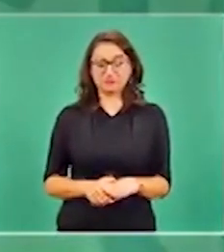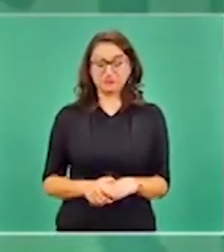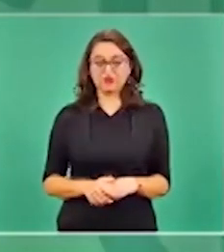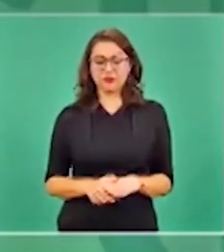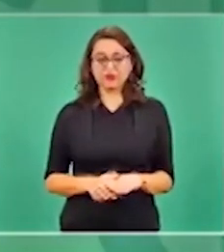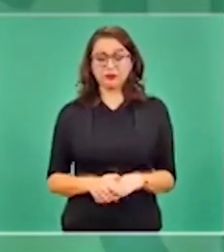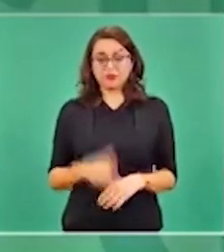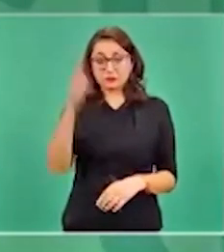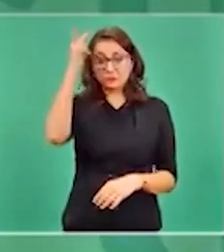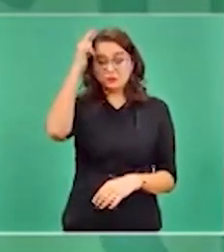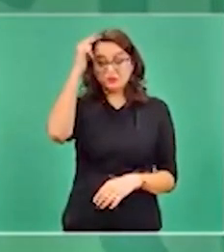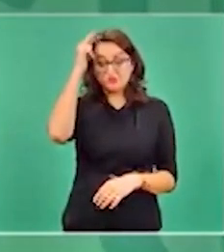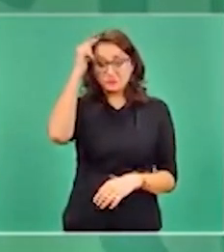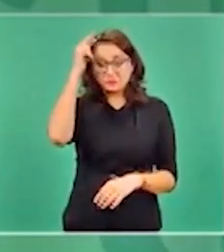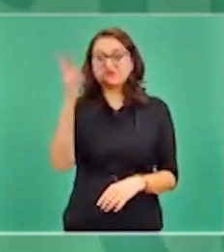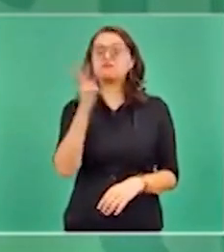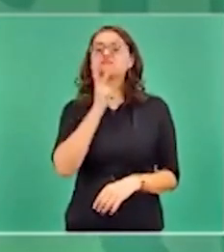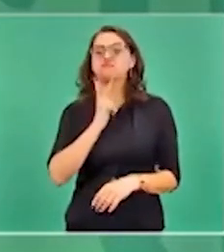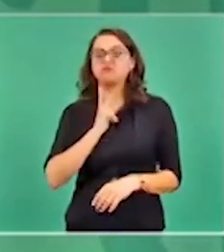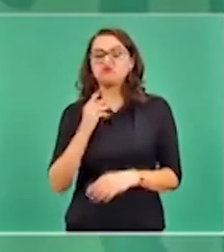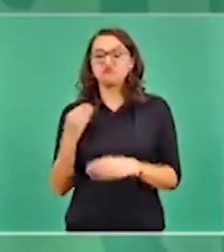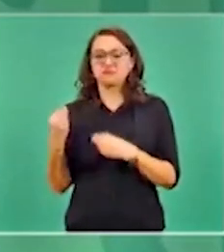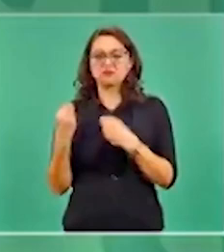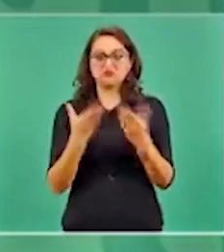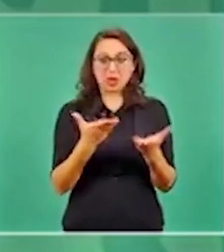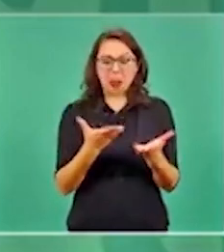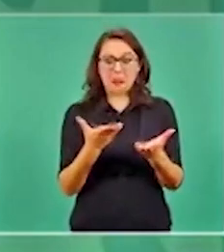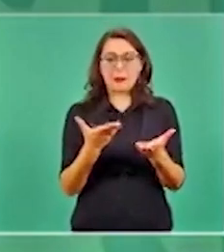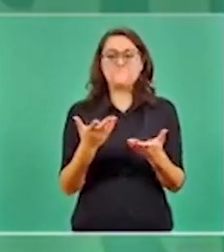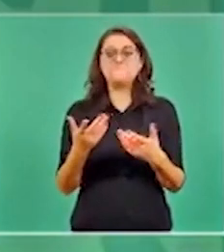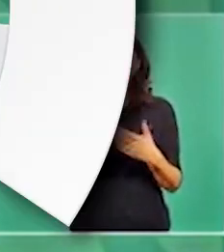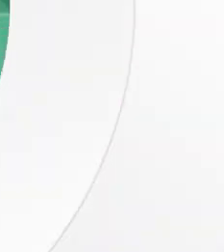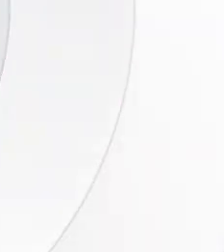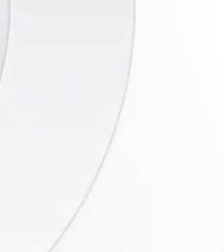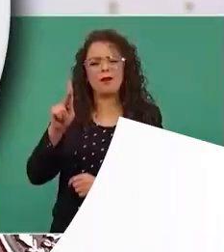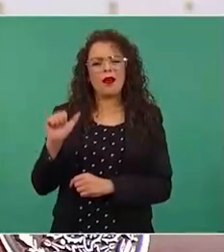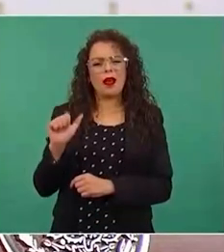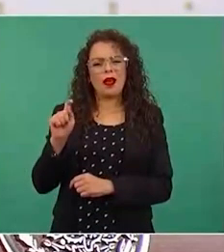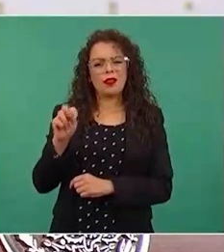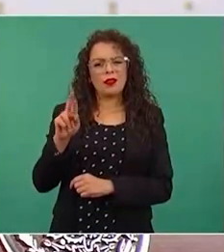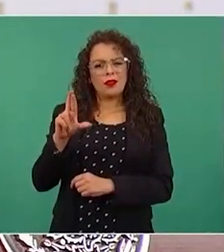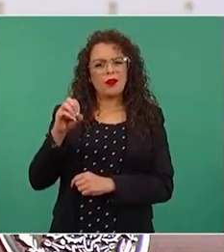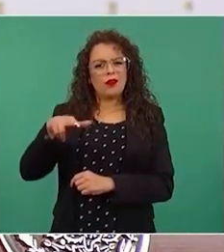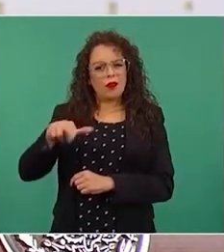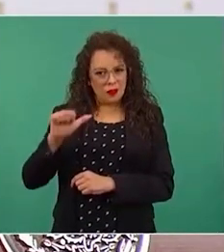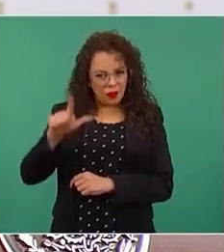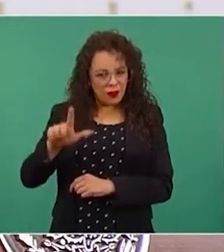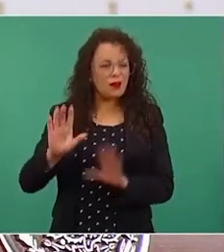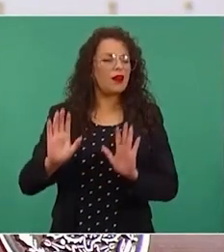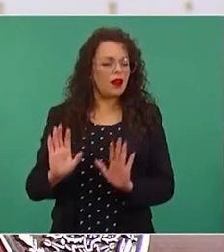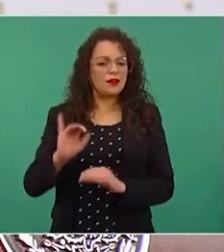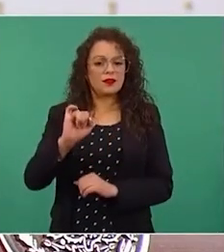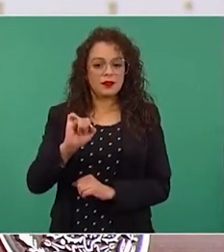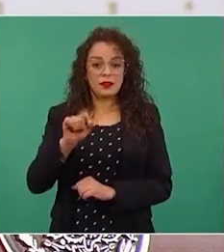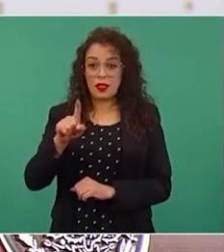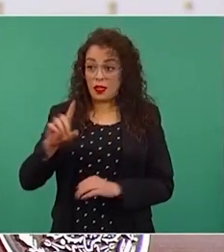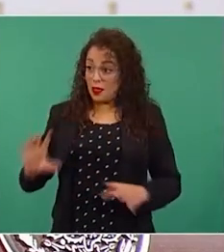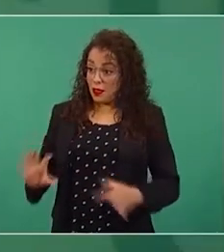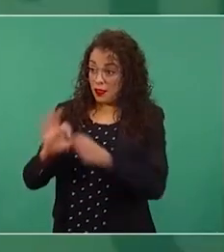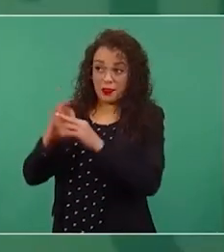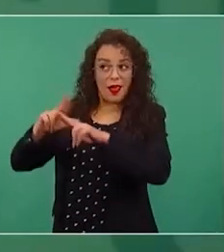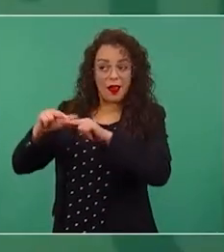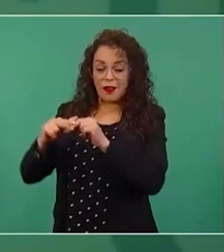No, pues, el porfiro entregó el petróleo, entregó los ferrocarriles, entregó las tierras, sí, que no tiene que ver con los empresarios,